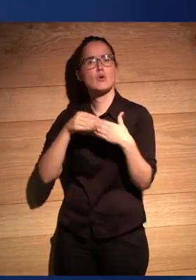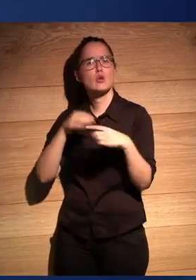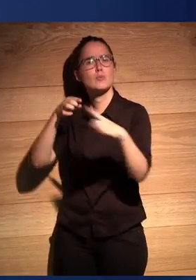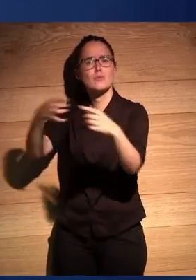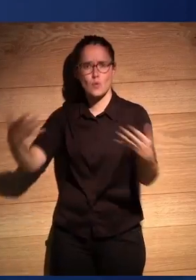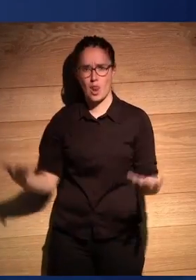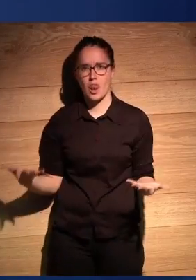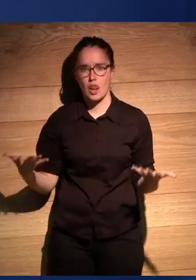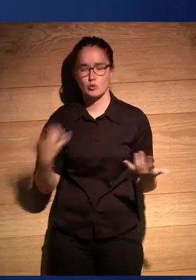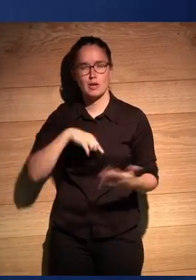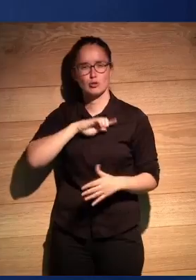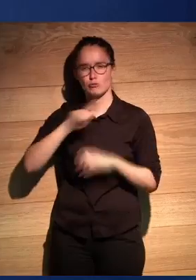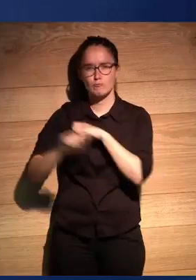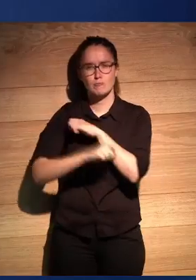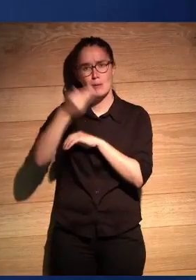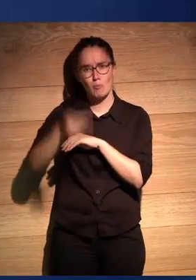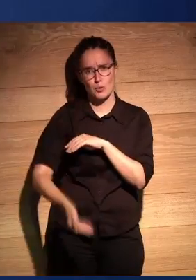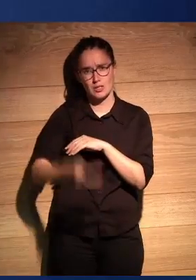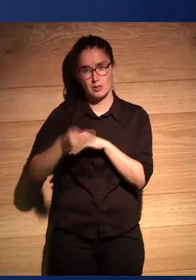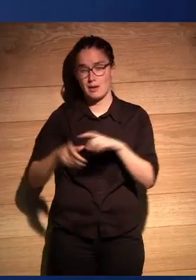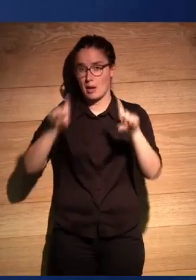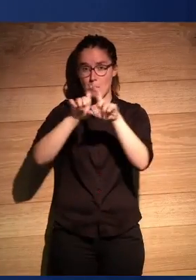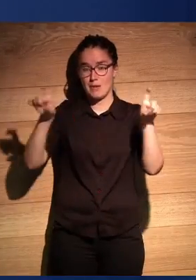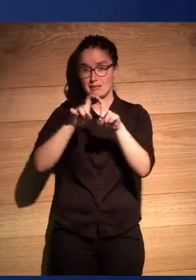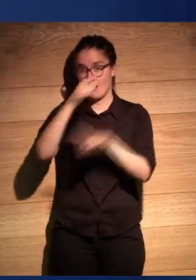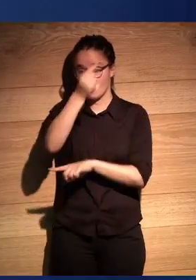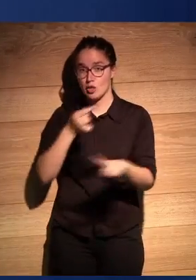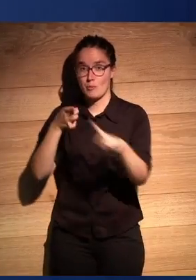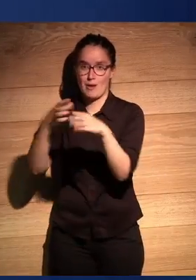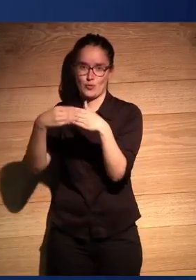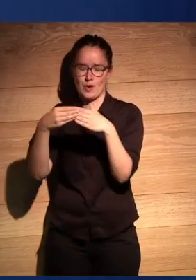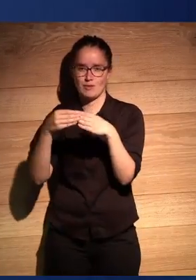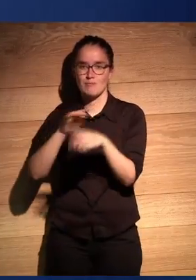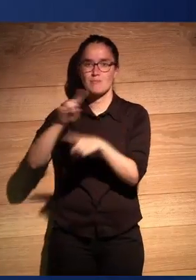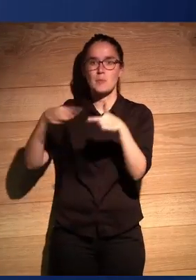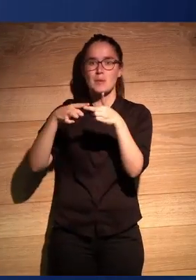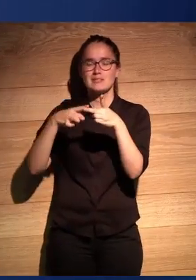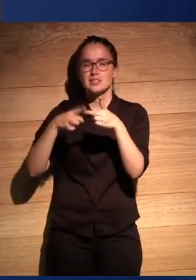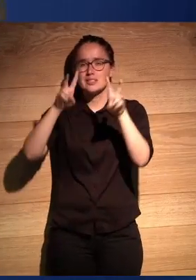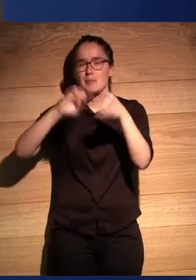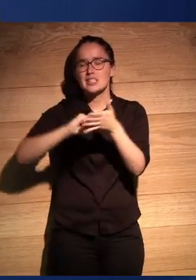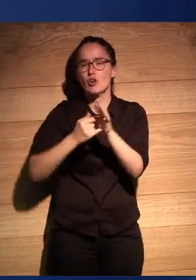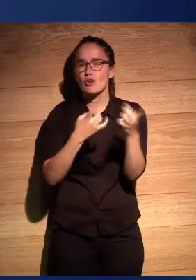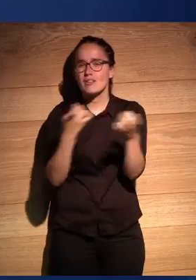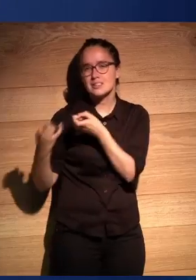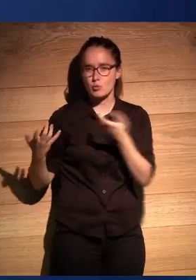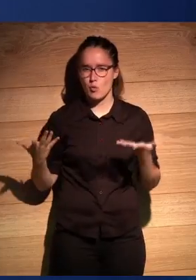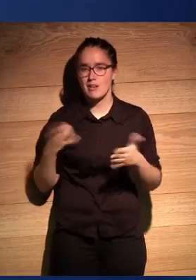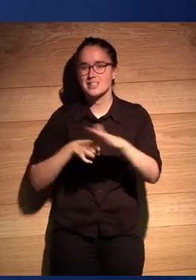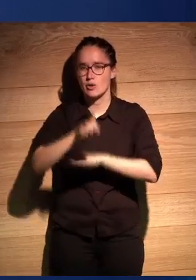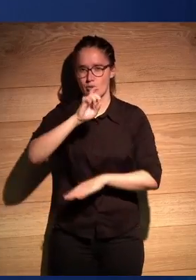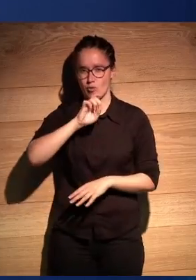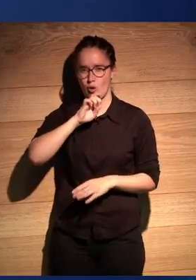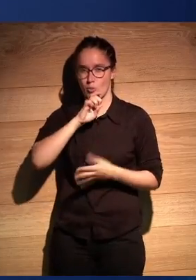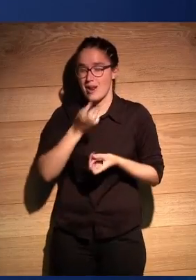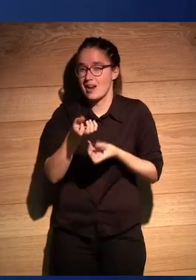dirigimos. Eso para nosotros es clave como empresa de diseño central al usuario y, por otro lado, qué aspectos tecnológicos nos afectan, cómo tendremos que desarrollar